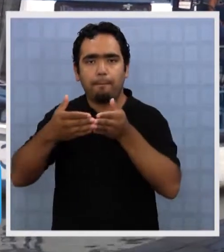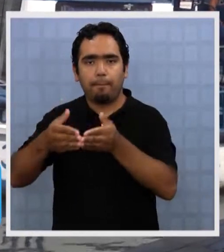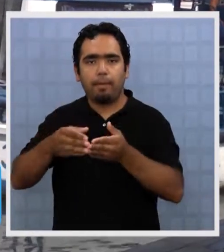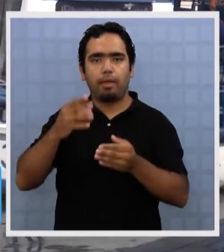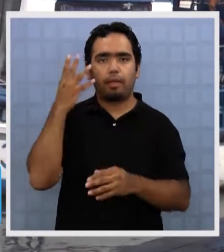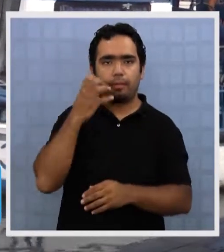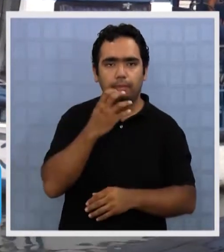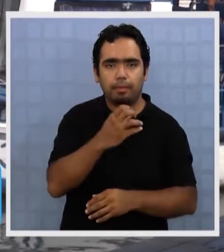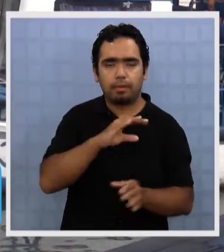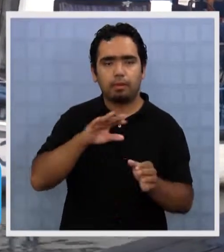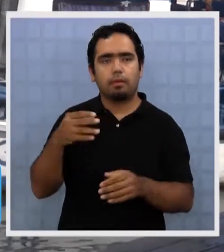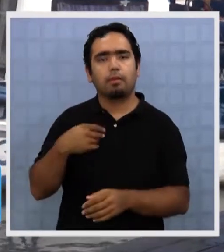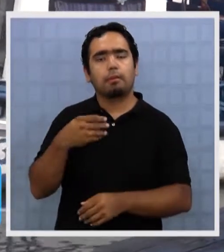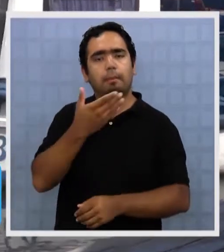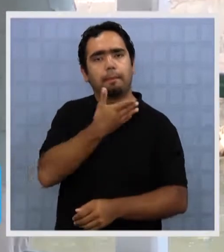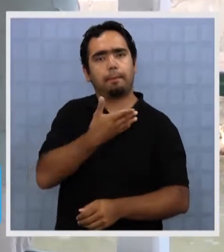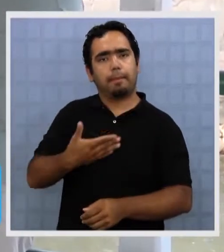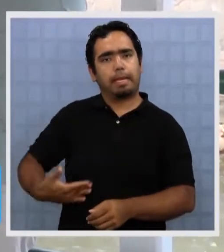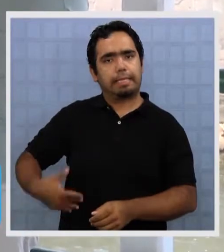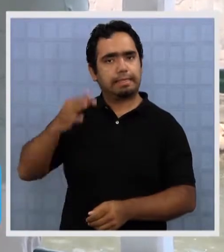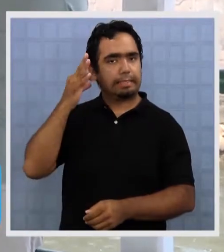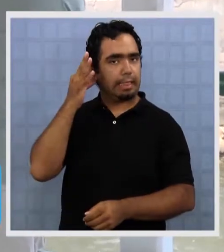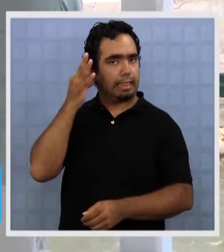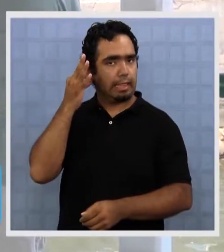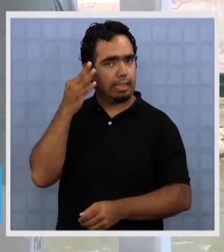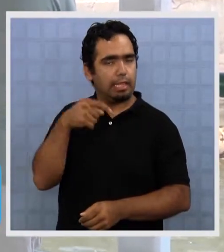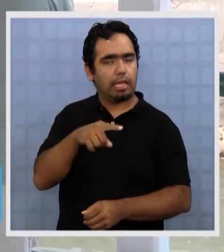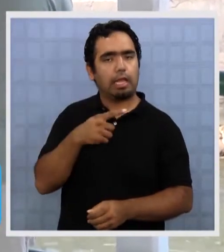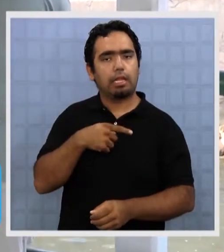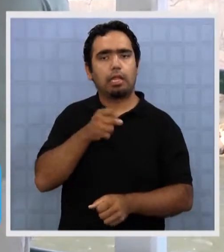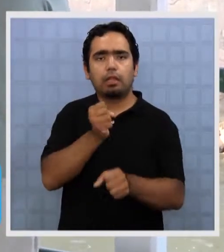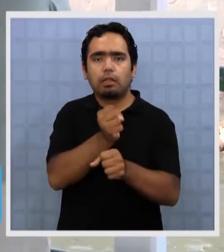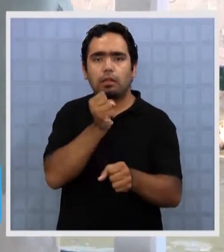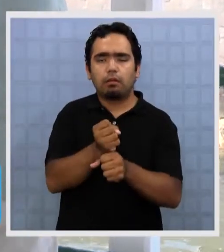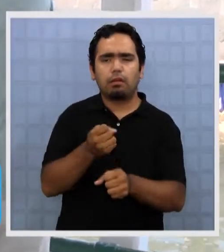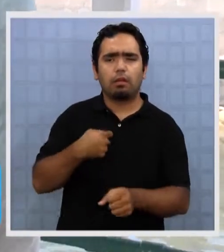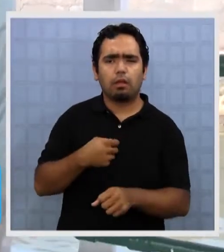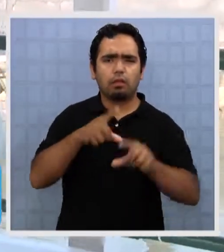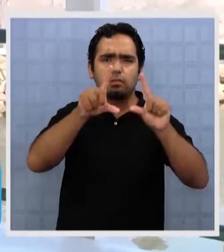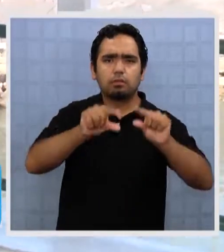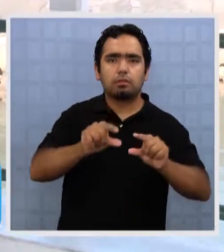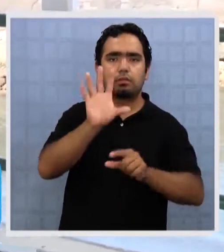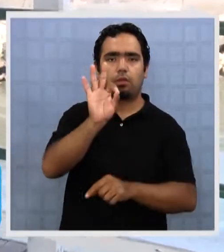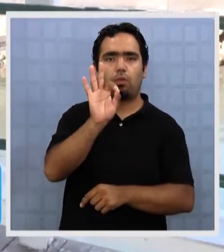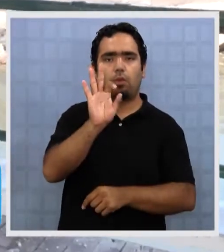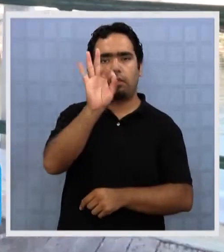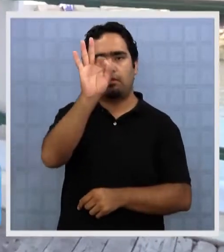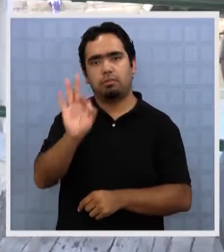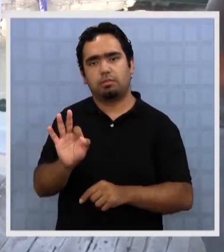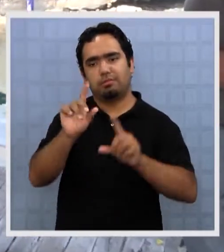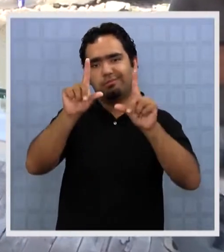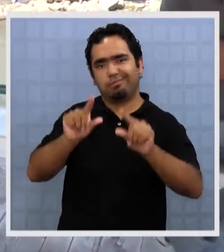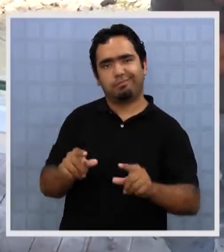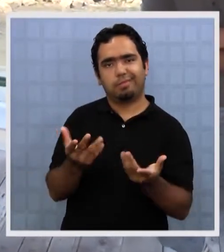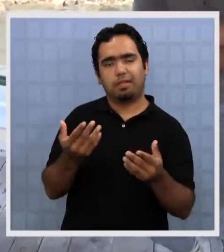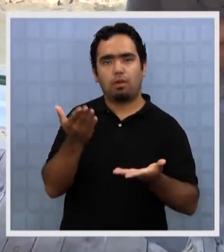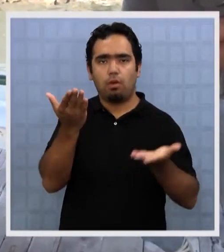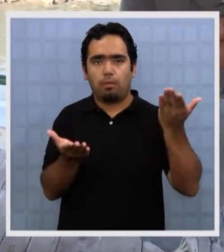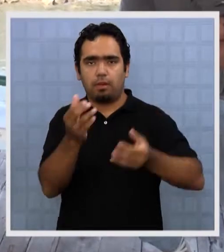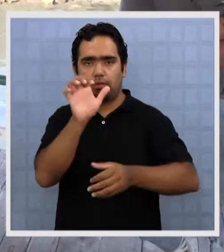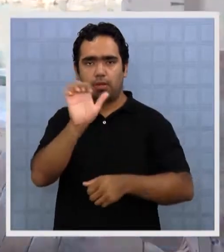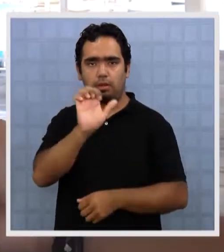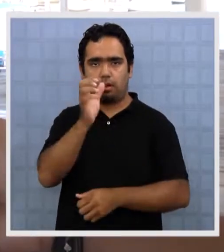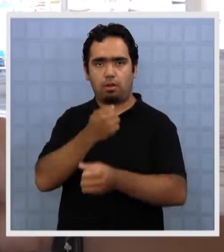sindicato que reúne a estas embarcaciones, la disminución alcanza el 50%, en comparación con enero del año pasado.